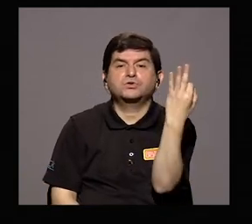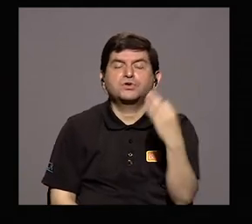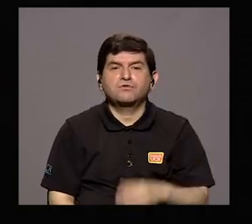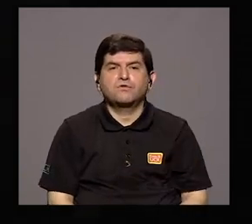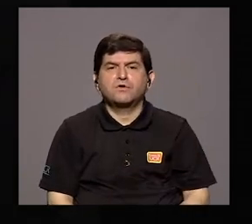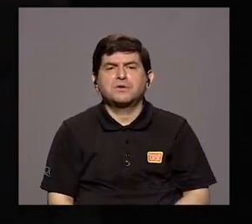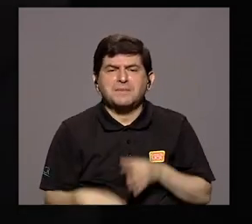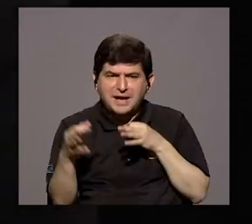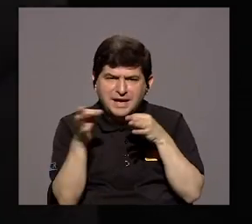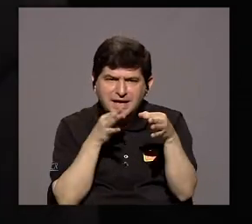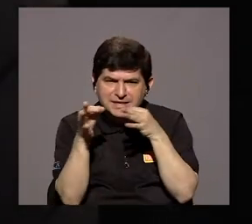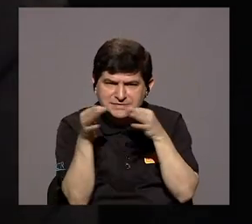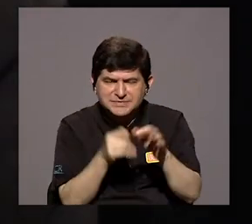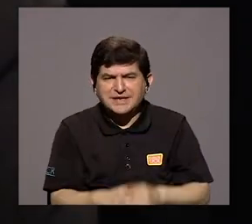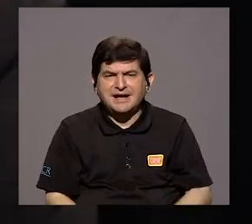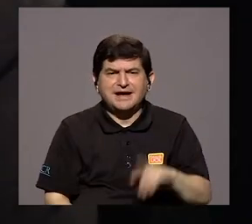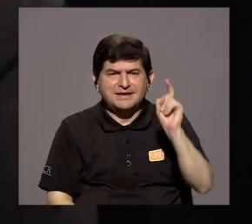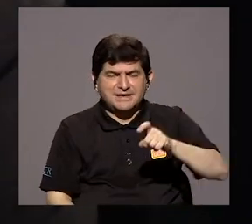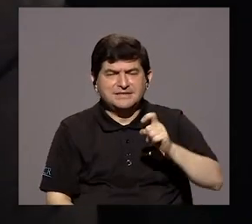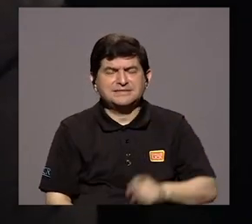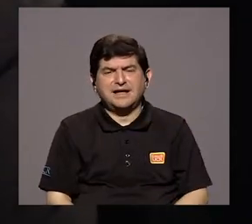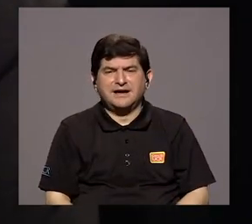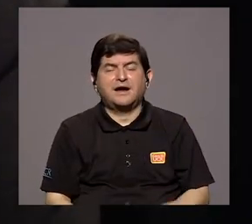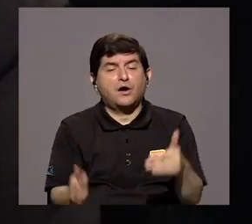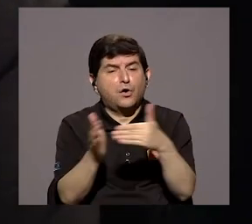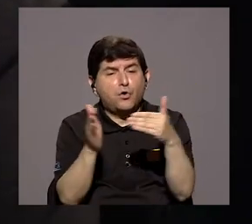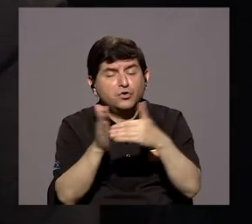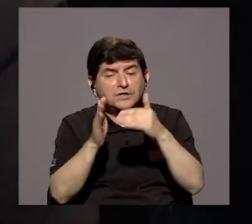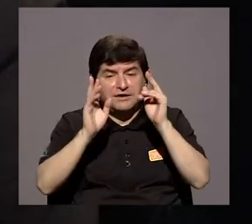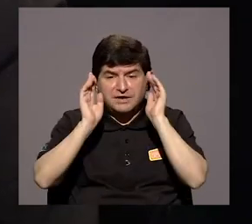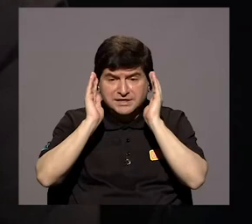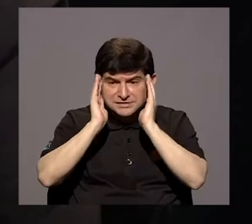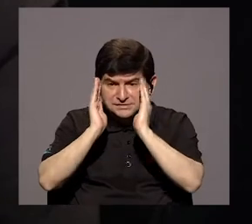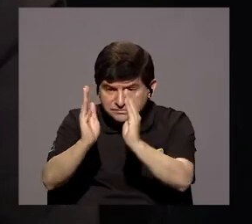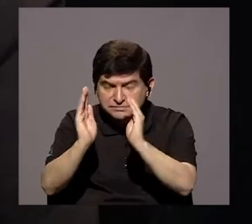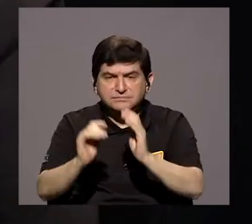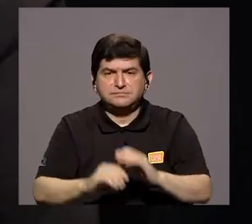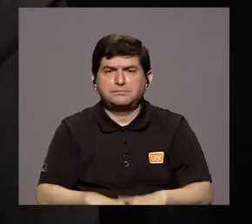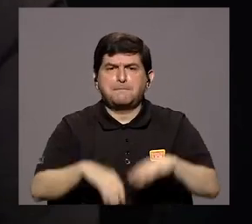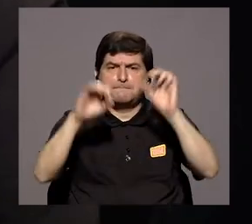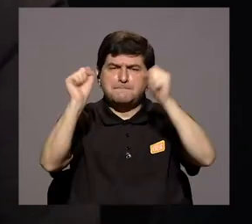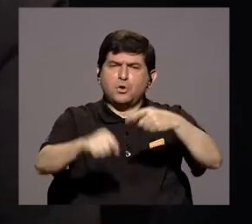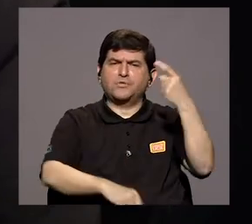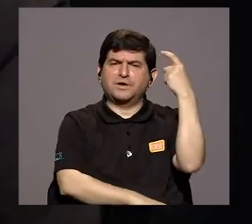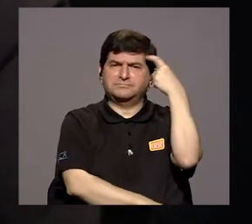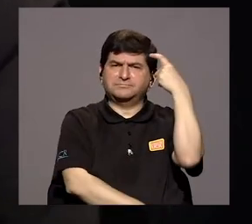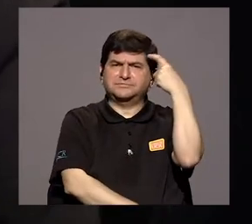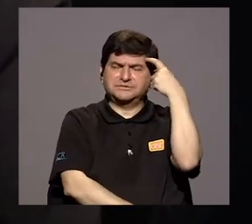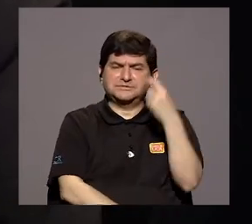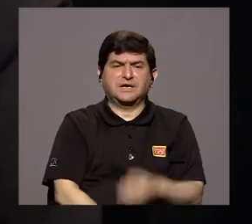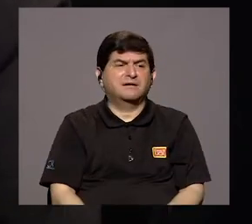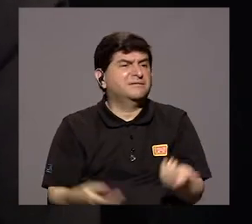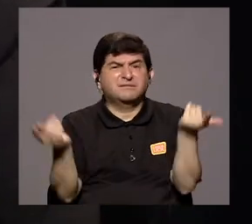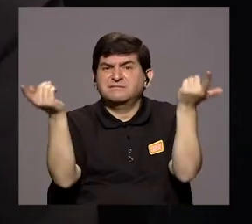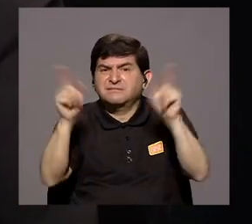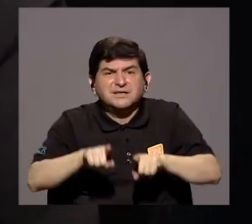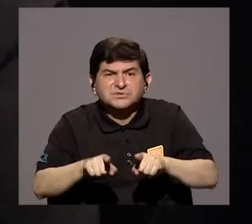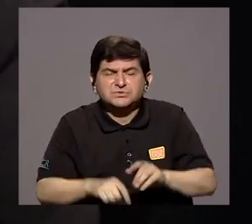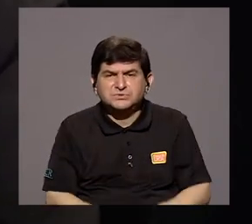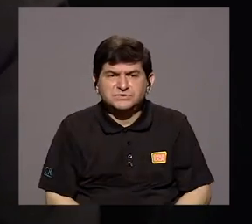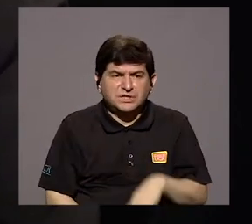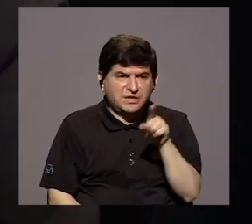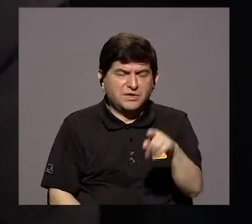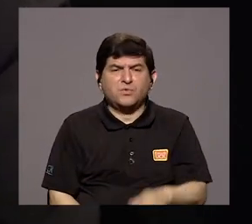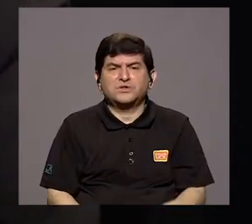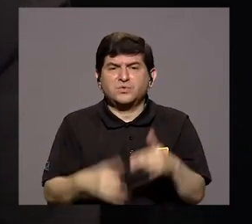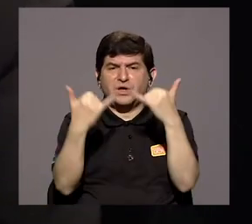manifestado, ¿verdad? Que necesitan ese interés, que se vuelva la mirada hacia ellos, que podamos pensar en qué va a pasar una vez que ellos